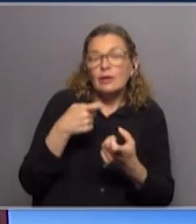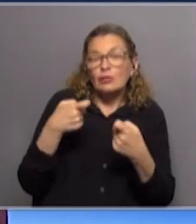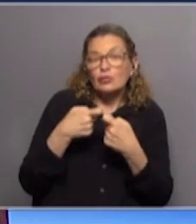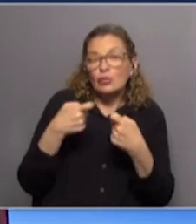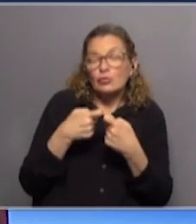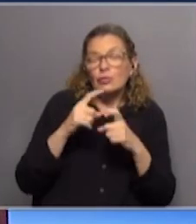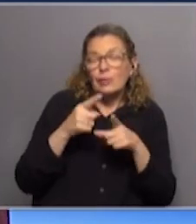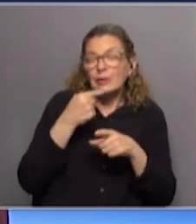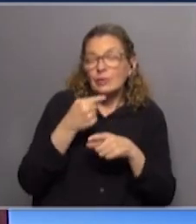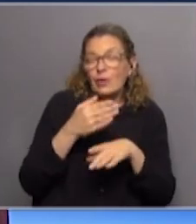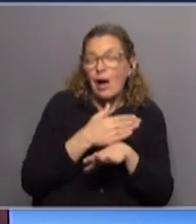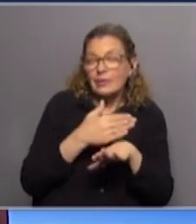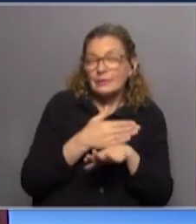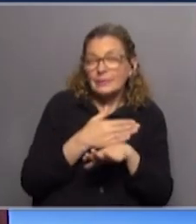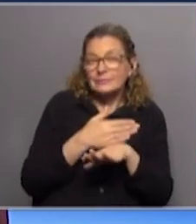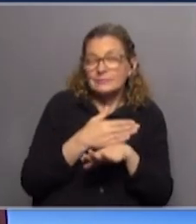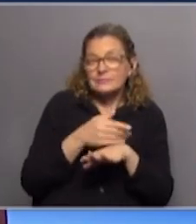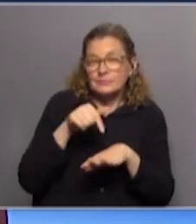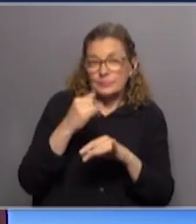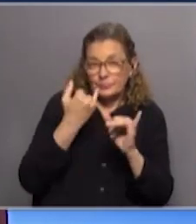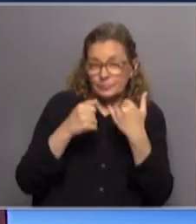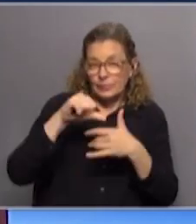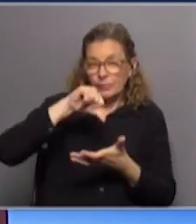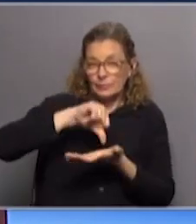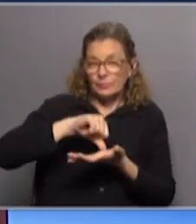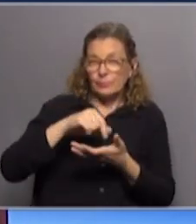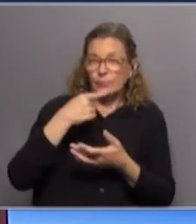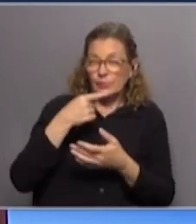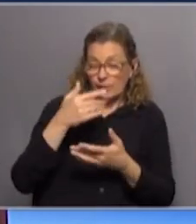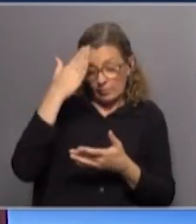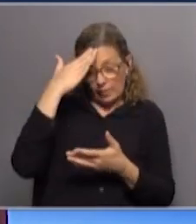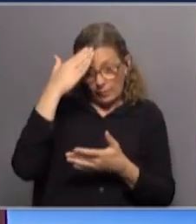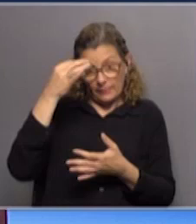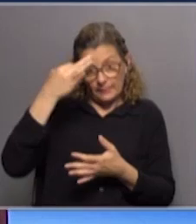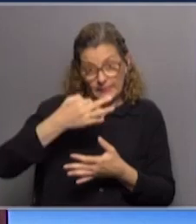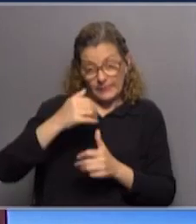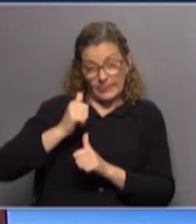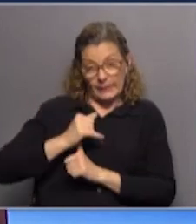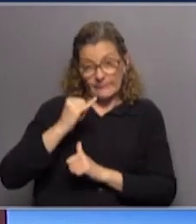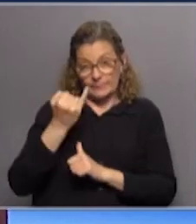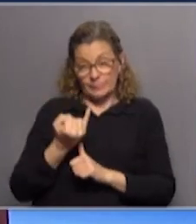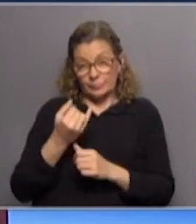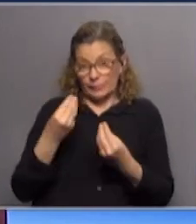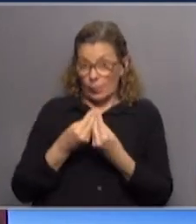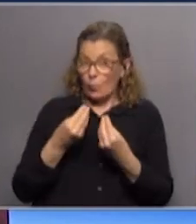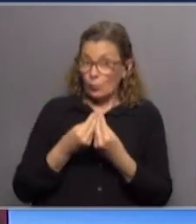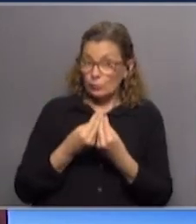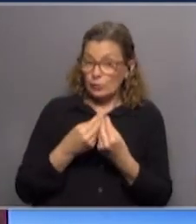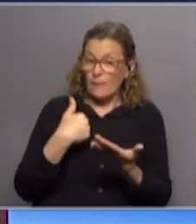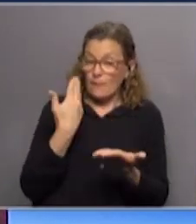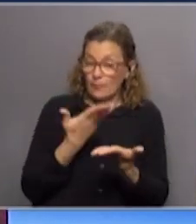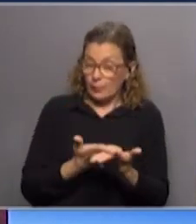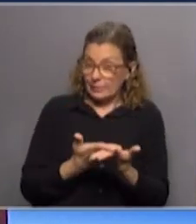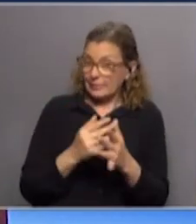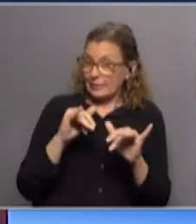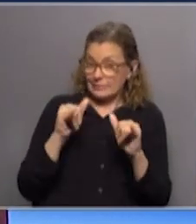coalición, y lo dijo también cuando estuvo en una columna aquí en Informe Capital, tienen bien presente que cabildo abierto ha hecho muchas propuestas